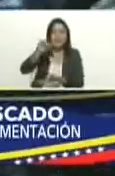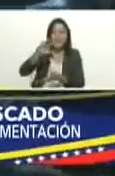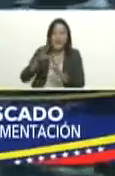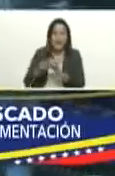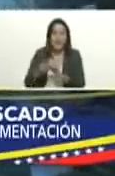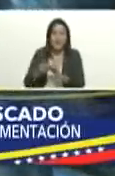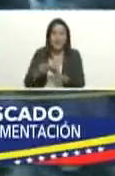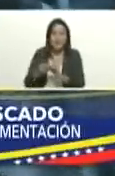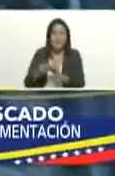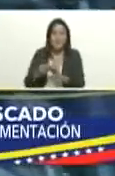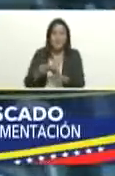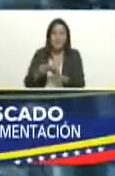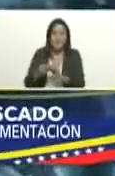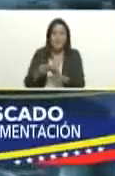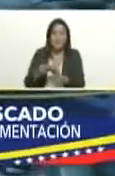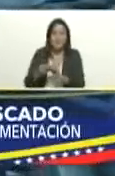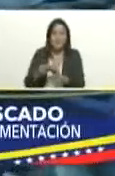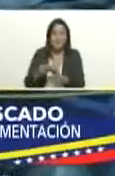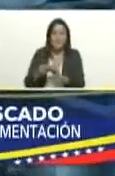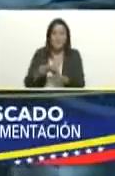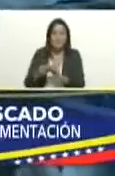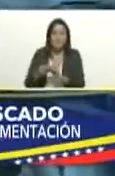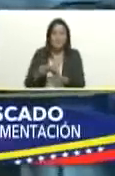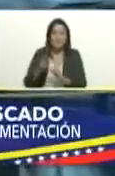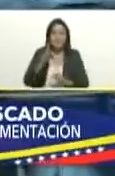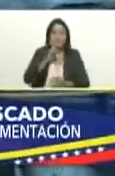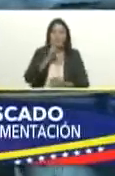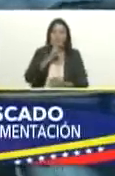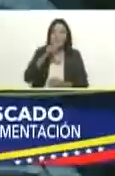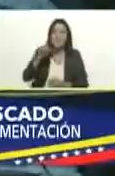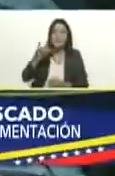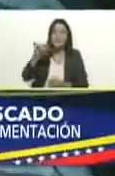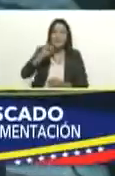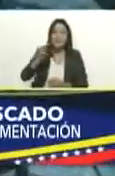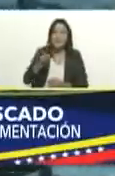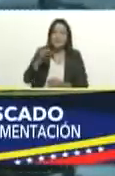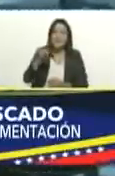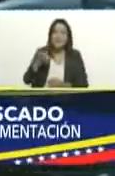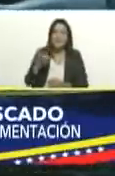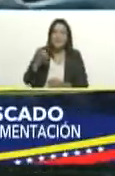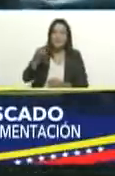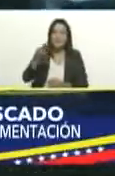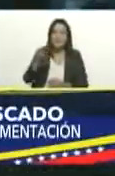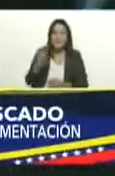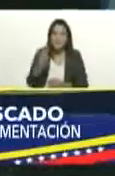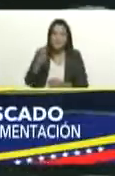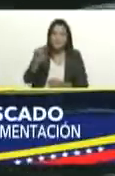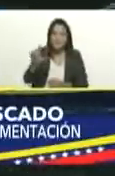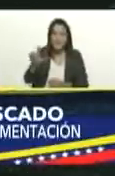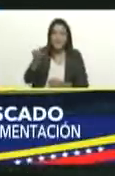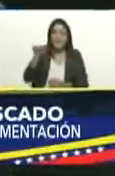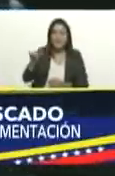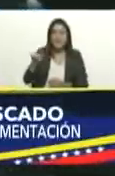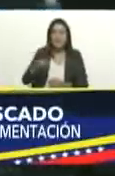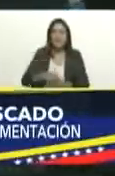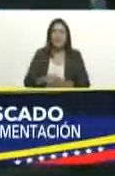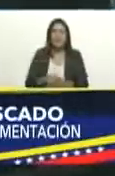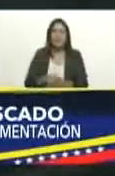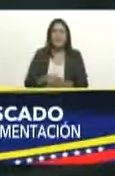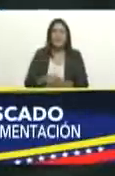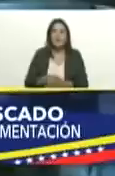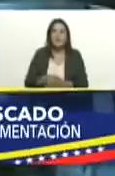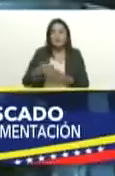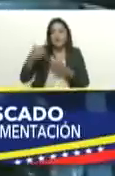el sector me refiero a nuestra querida compañera Dick Nisbel Figueroa líder de los CLAT bueno quien también nos acompaña representando al poder